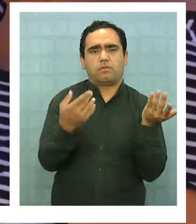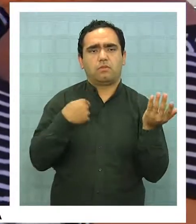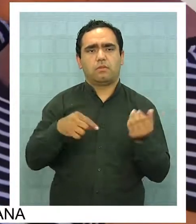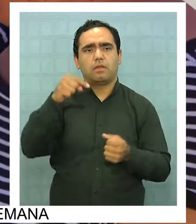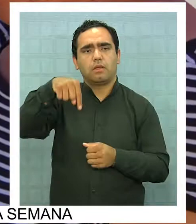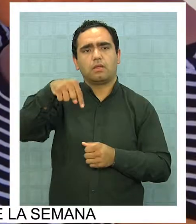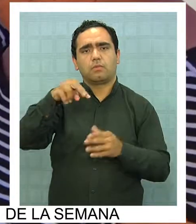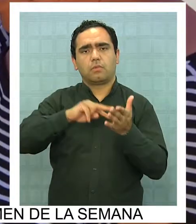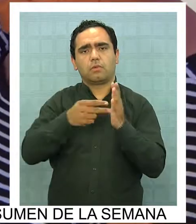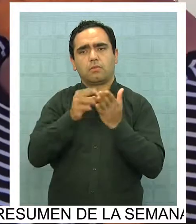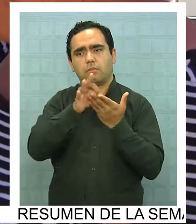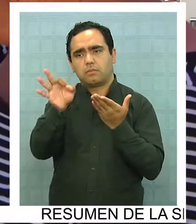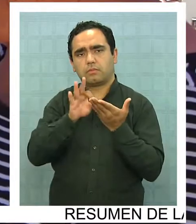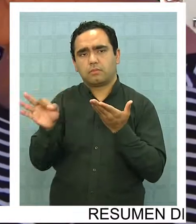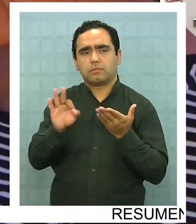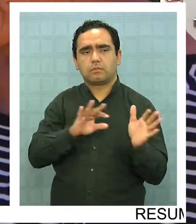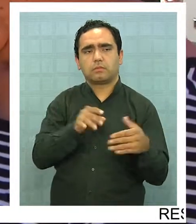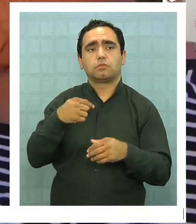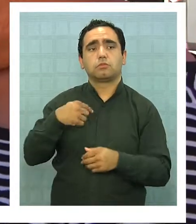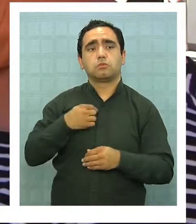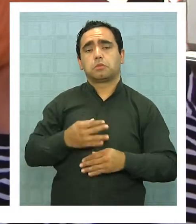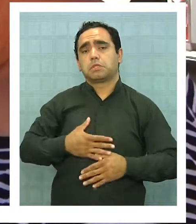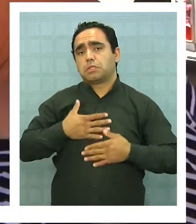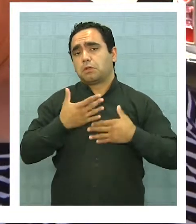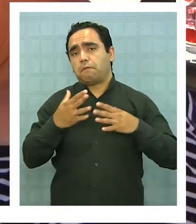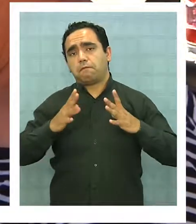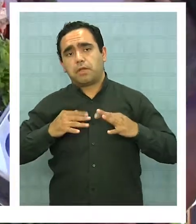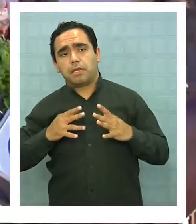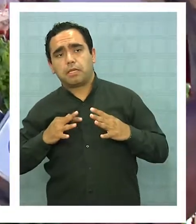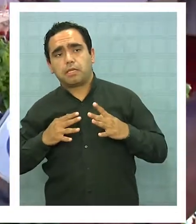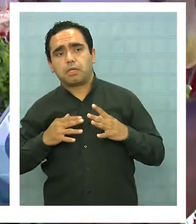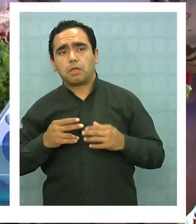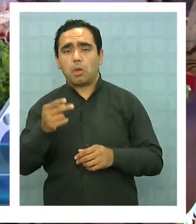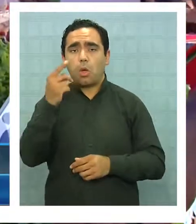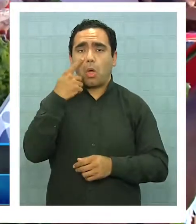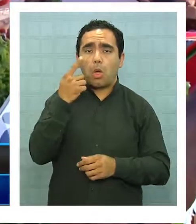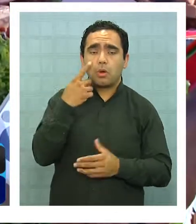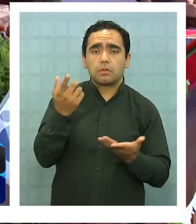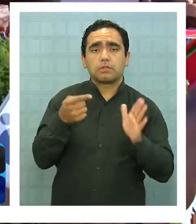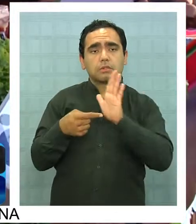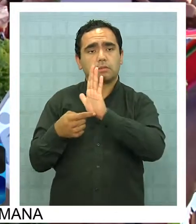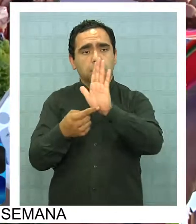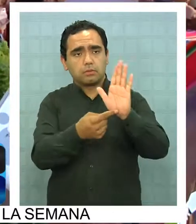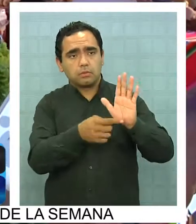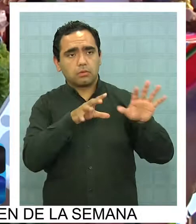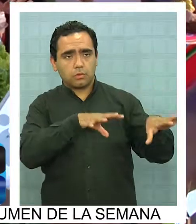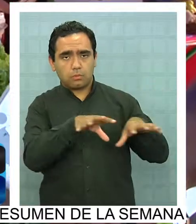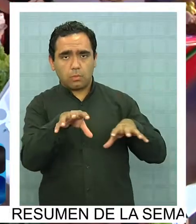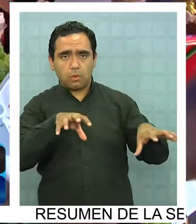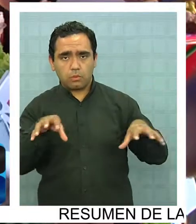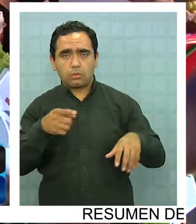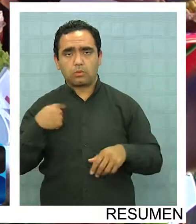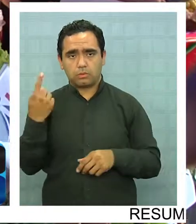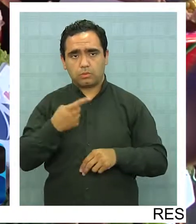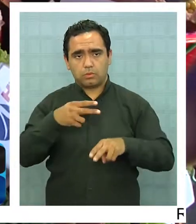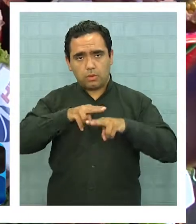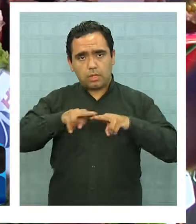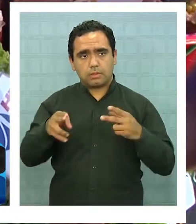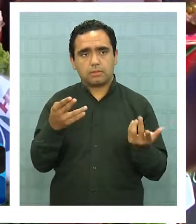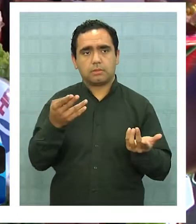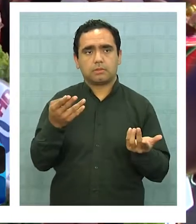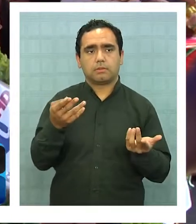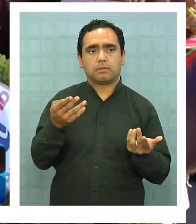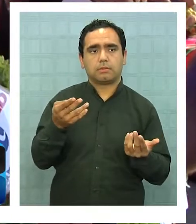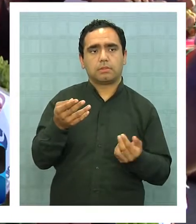nuestra zona rural. Yo me siento feliz y contenta para conocer y dar a conocer los productos que nosotros producimos allá.